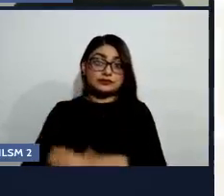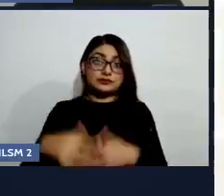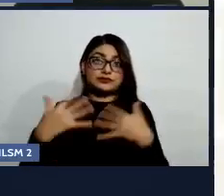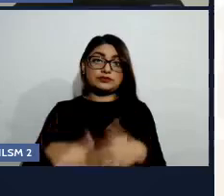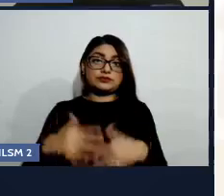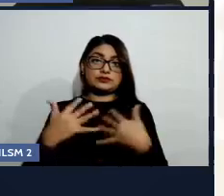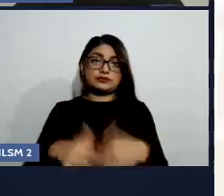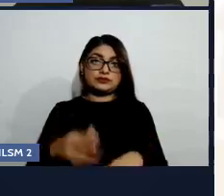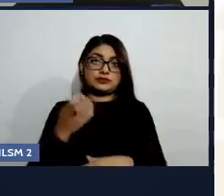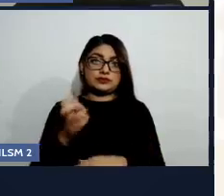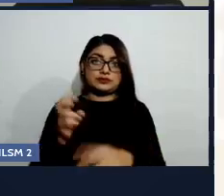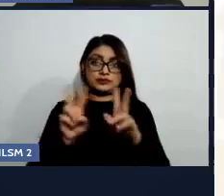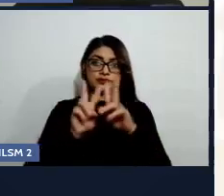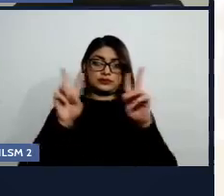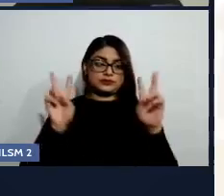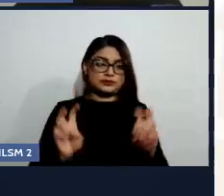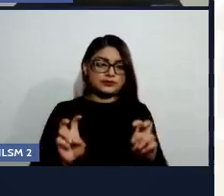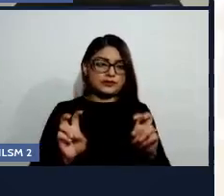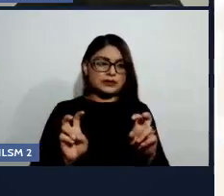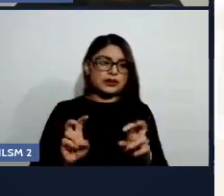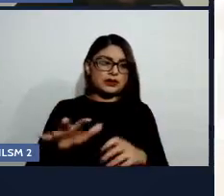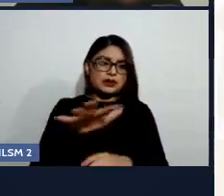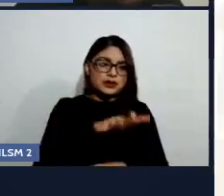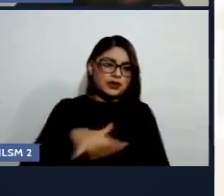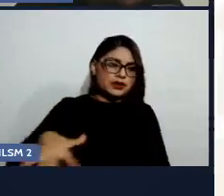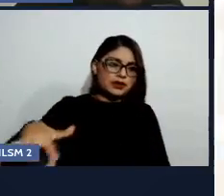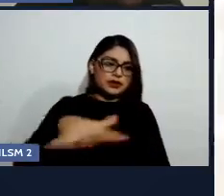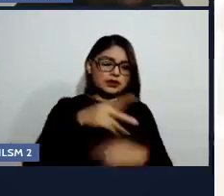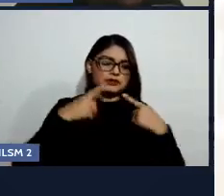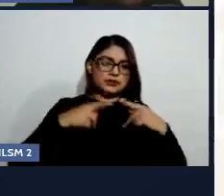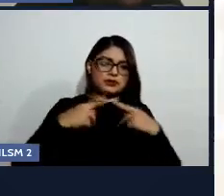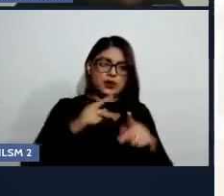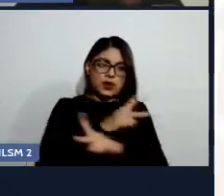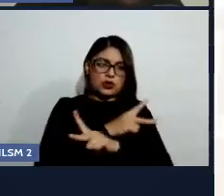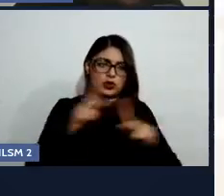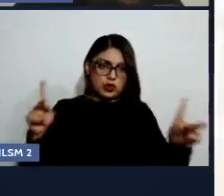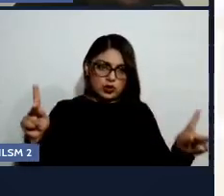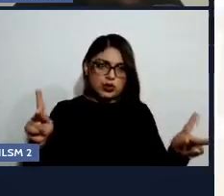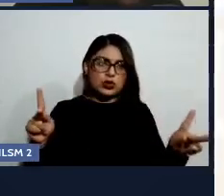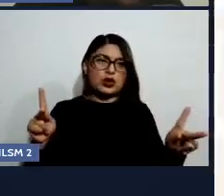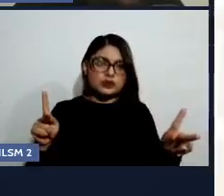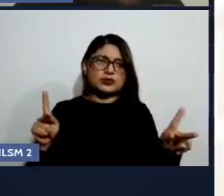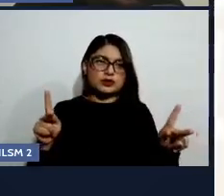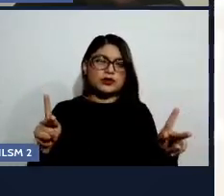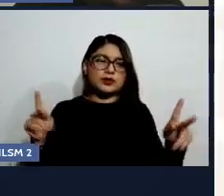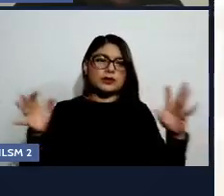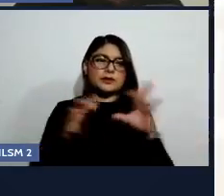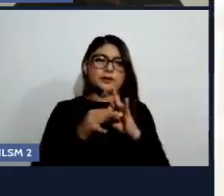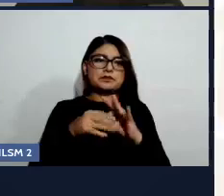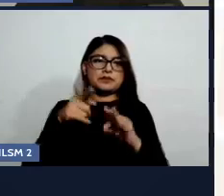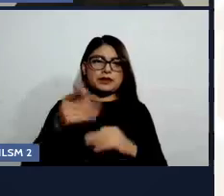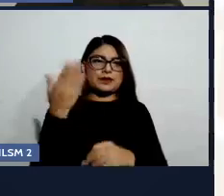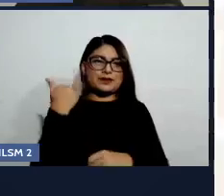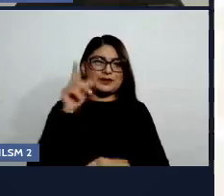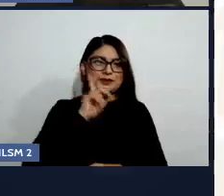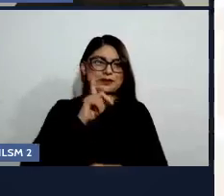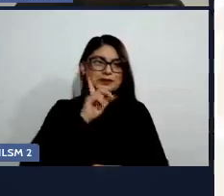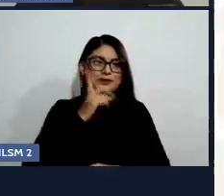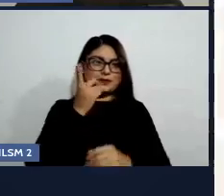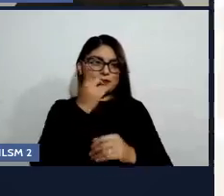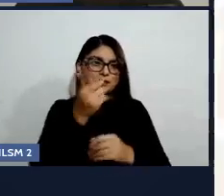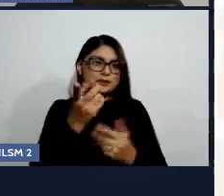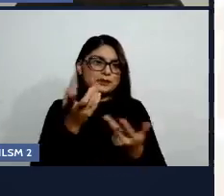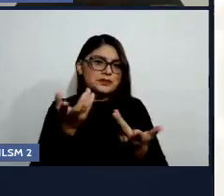compete mucho a la sociedad, ¿no? Y no solamente, como ella bien lo dice, es un tema de adicciones precisamente